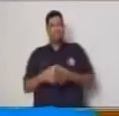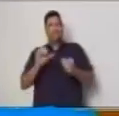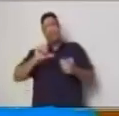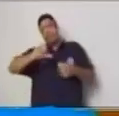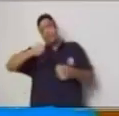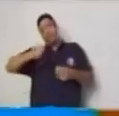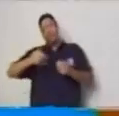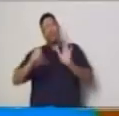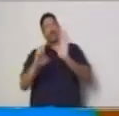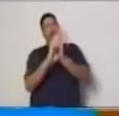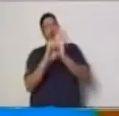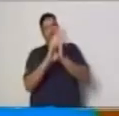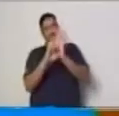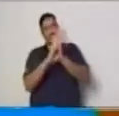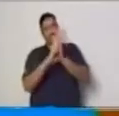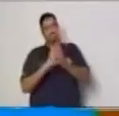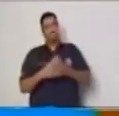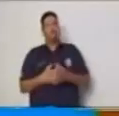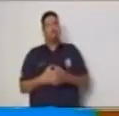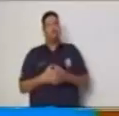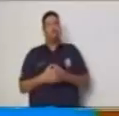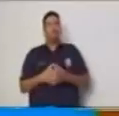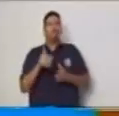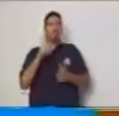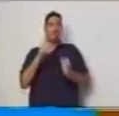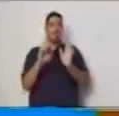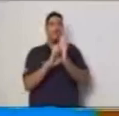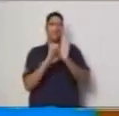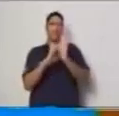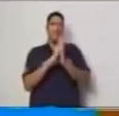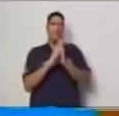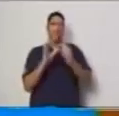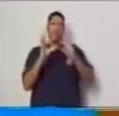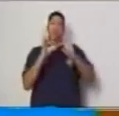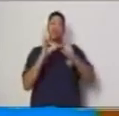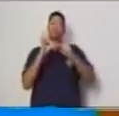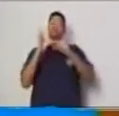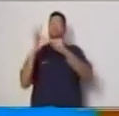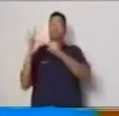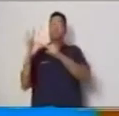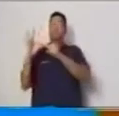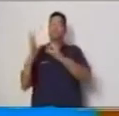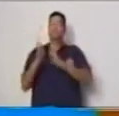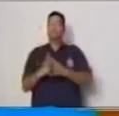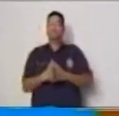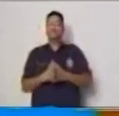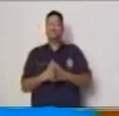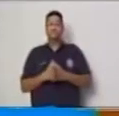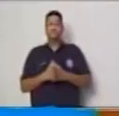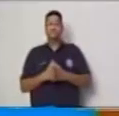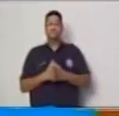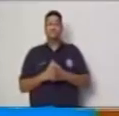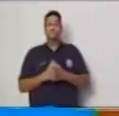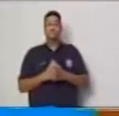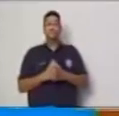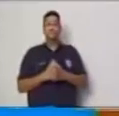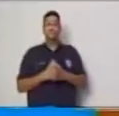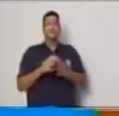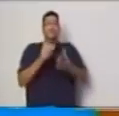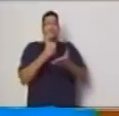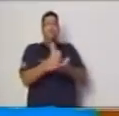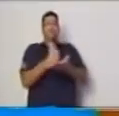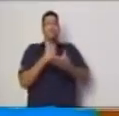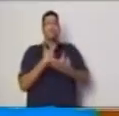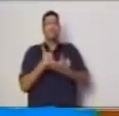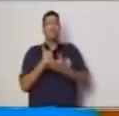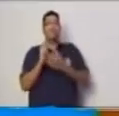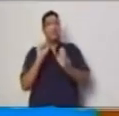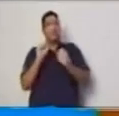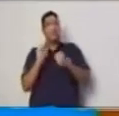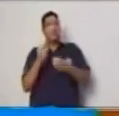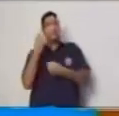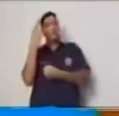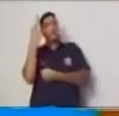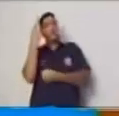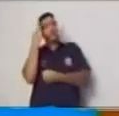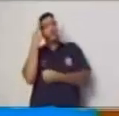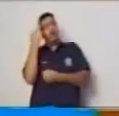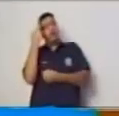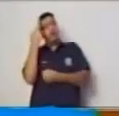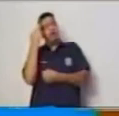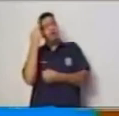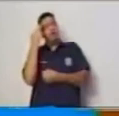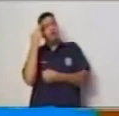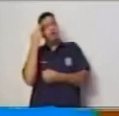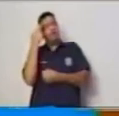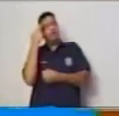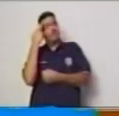este ejemplo es sumamente muy especial y nos va a hacer recordar cuando estamos